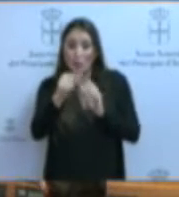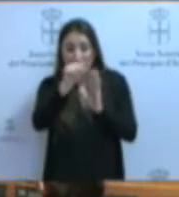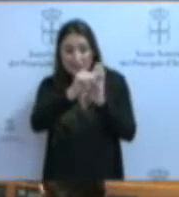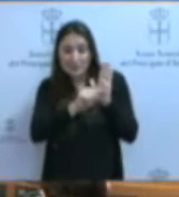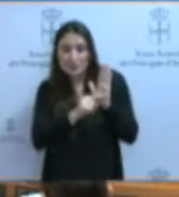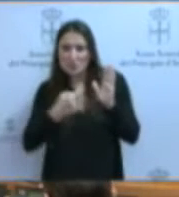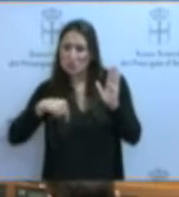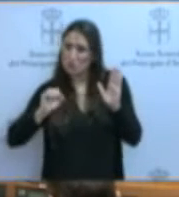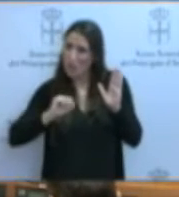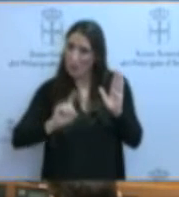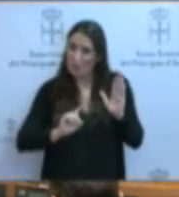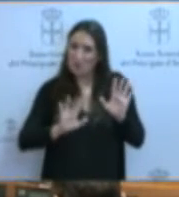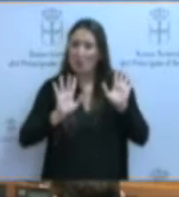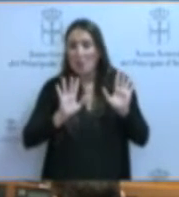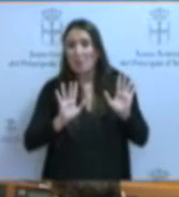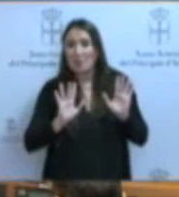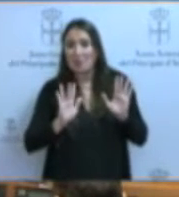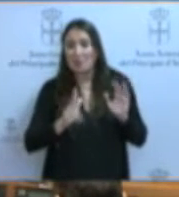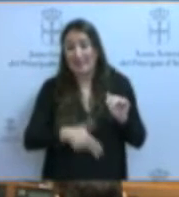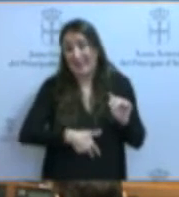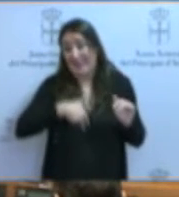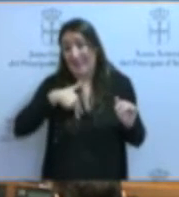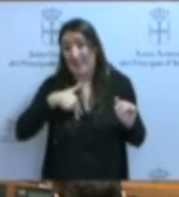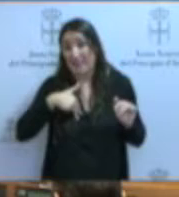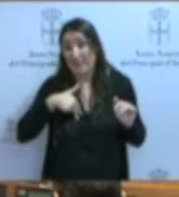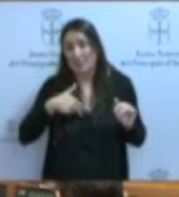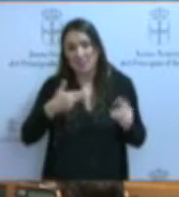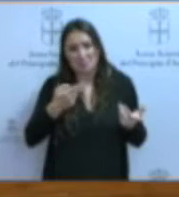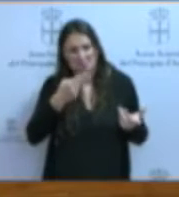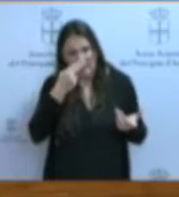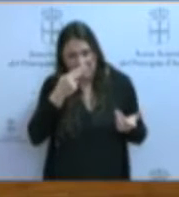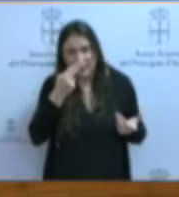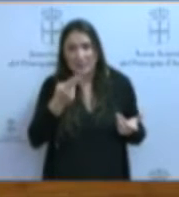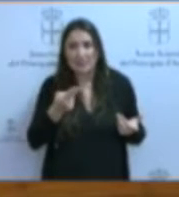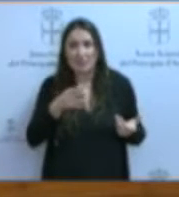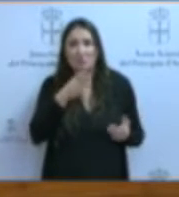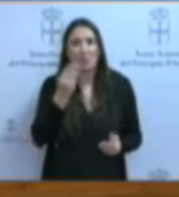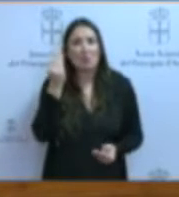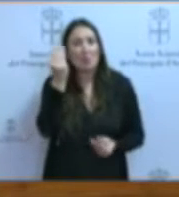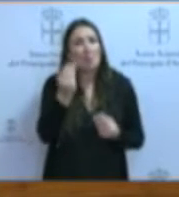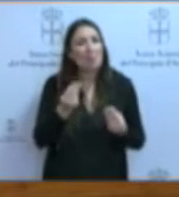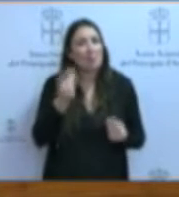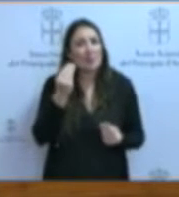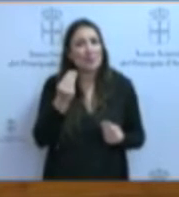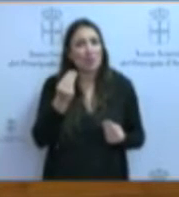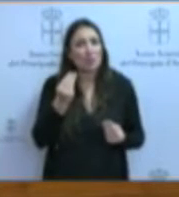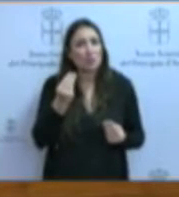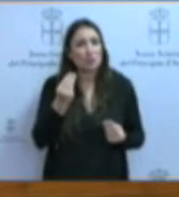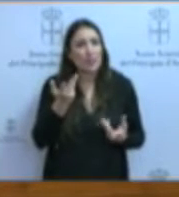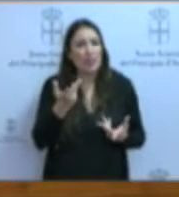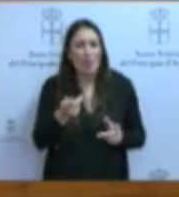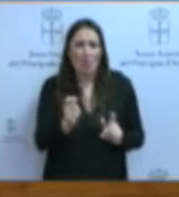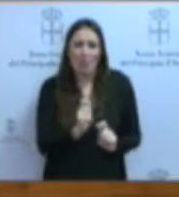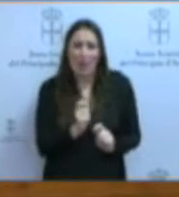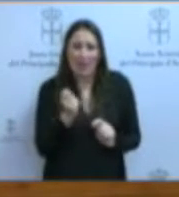iniciativa, nos ha resultado interesante, puesto que creemos que mueve a una reflexión profunda sobre